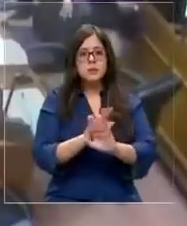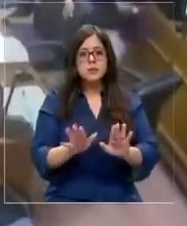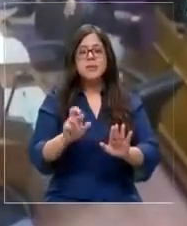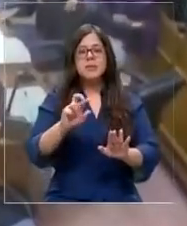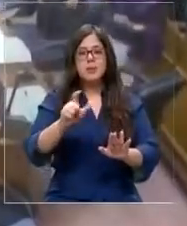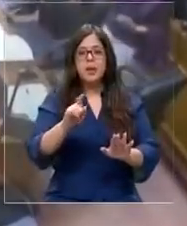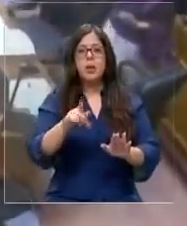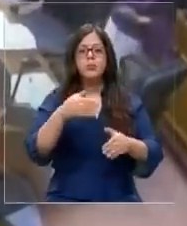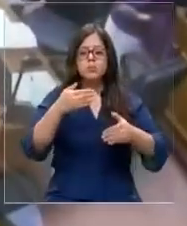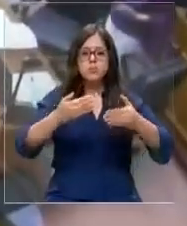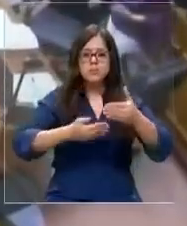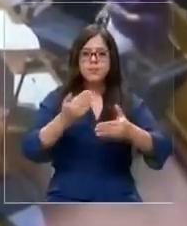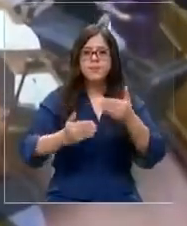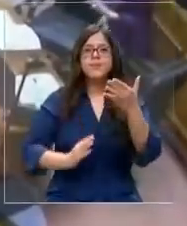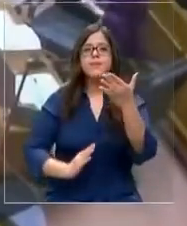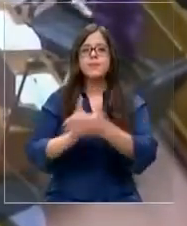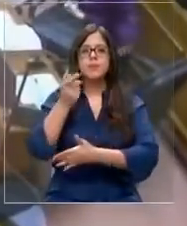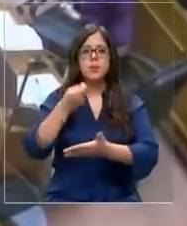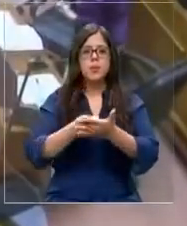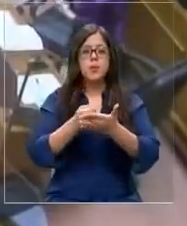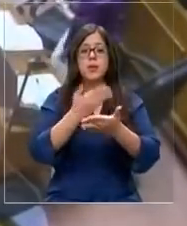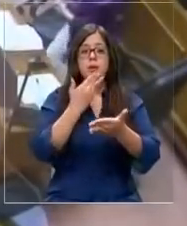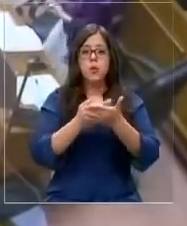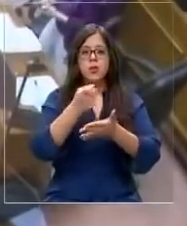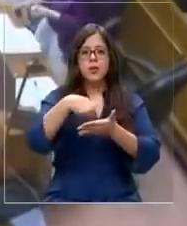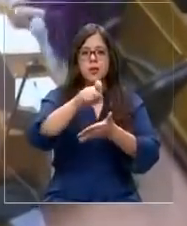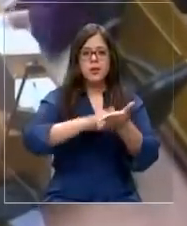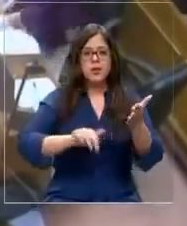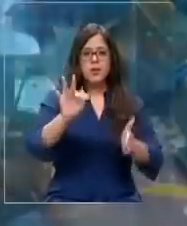siga avanzando para que comience a pagarse en febrero.